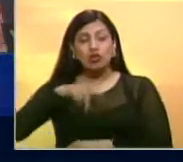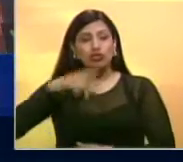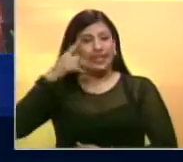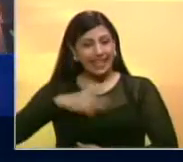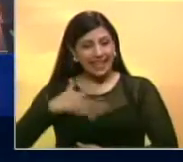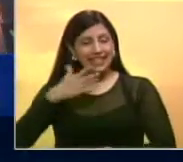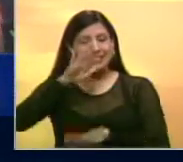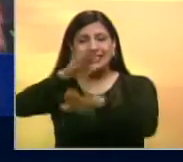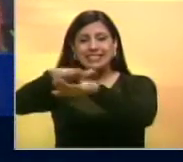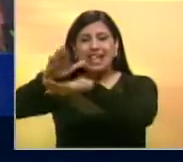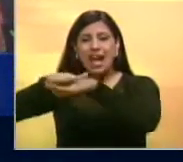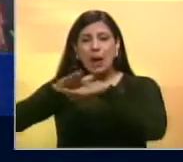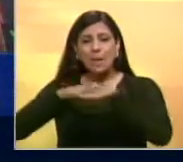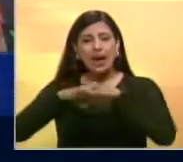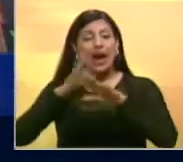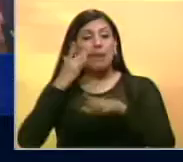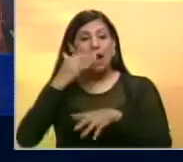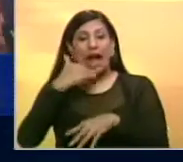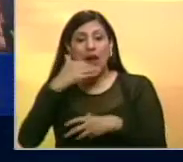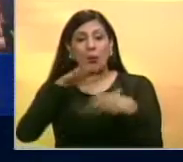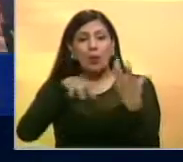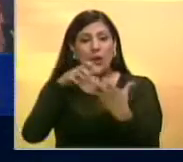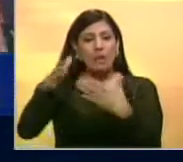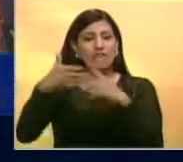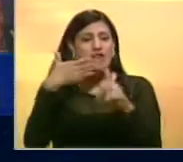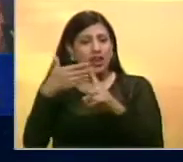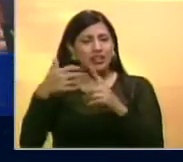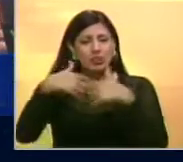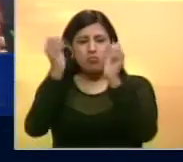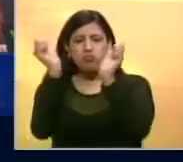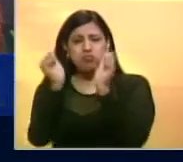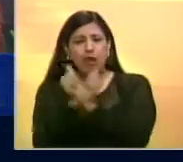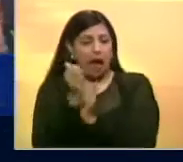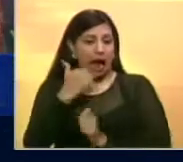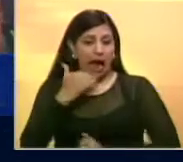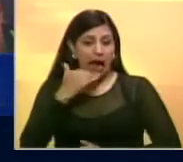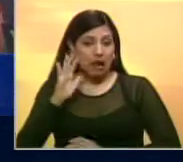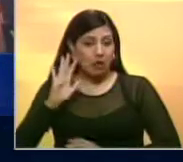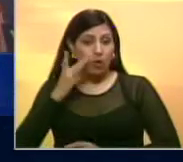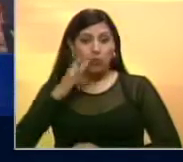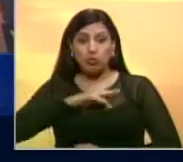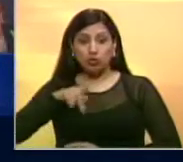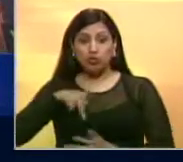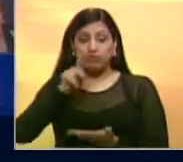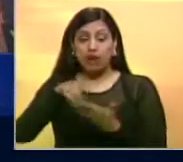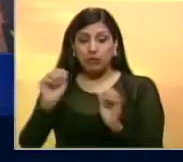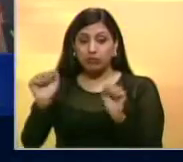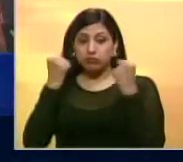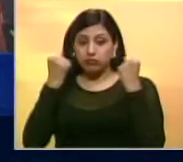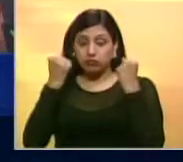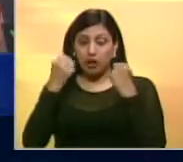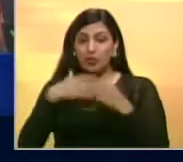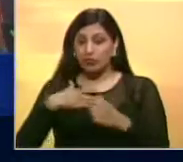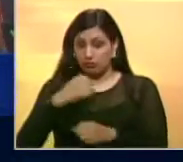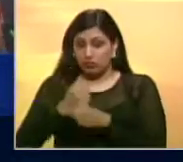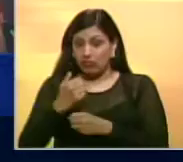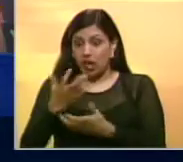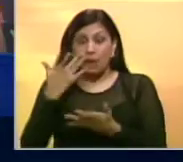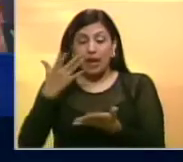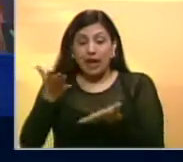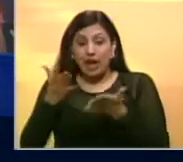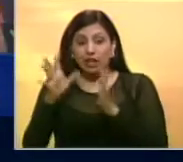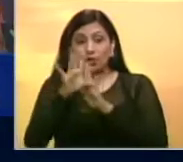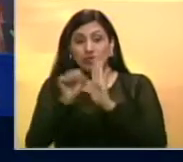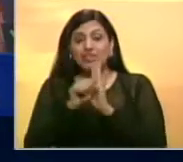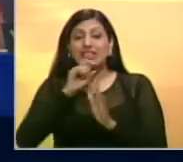queremos hacer un llamado de que si se produce cualquier acto de violencia impeditivo, de que nosotros accedamos a cumplir con nuestro deber constitucional,